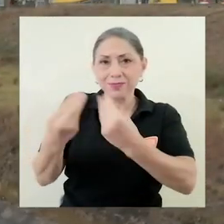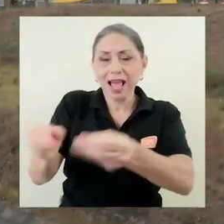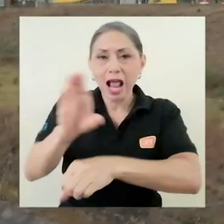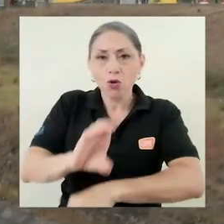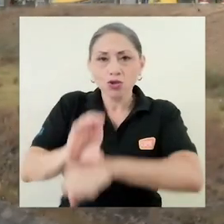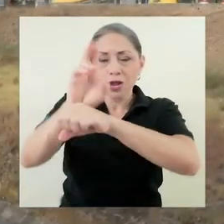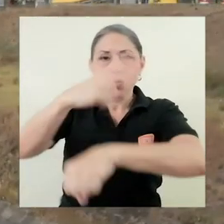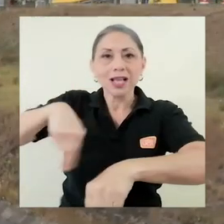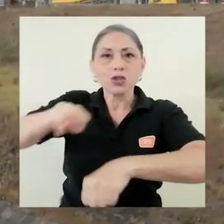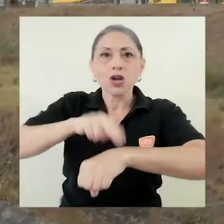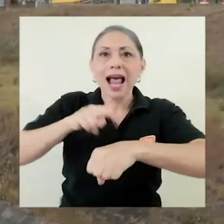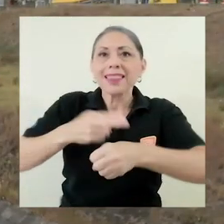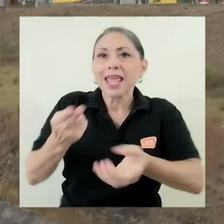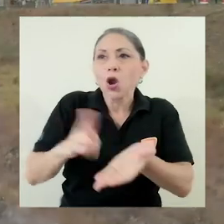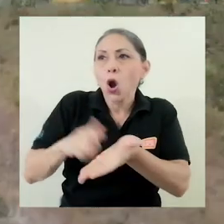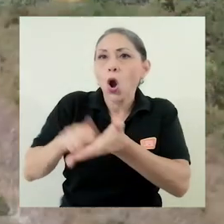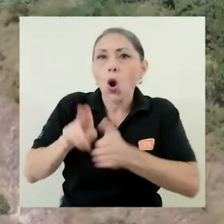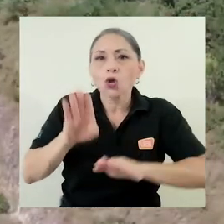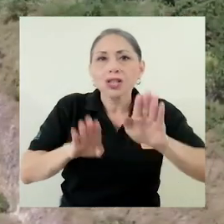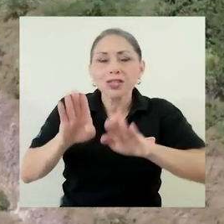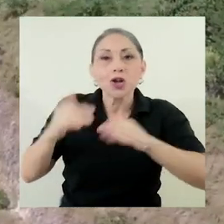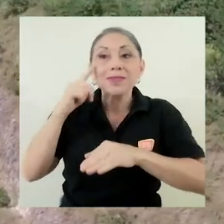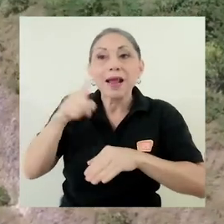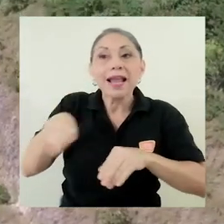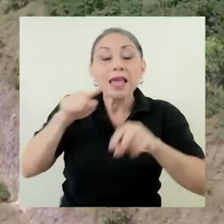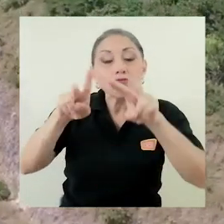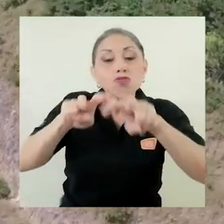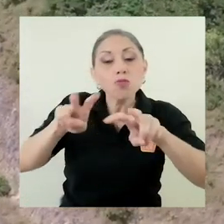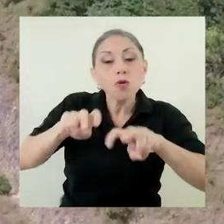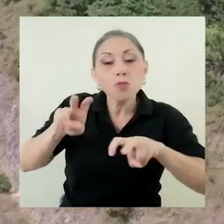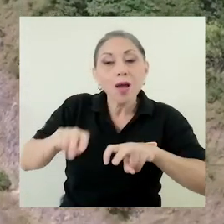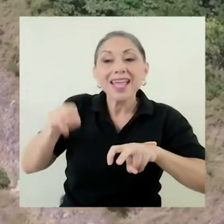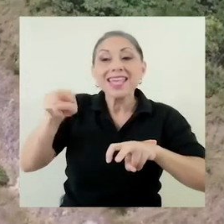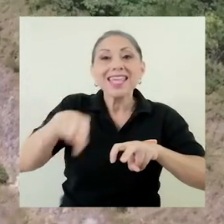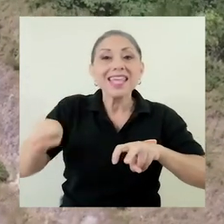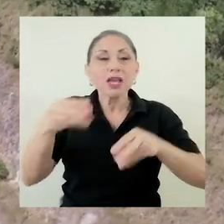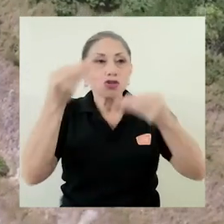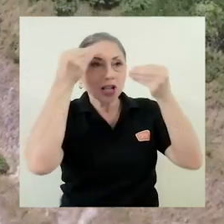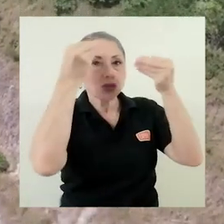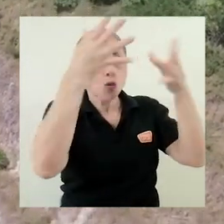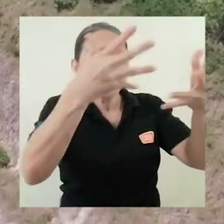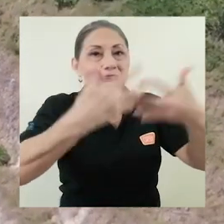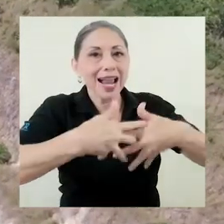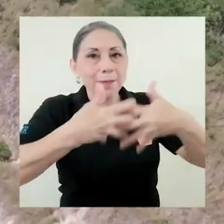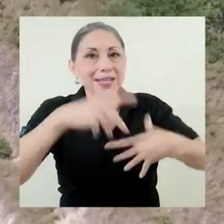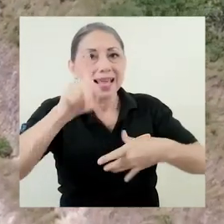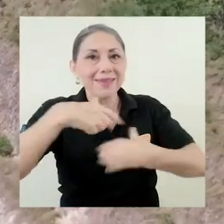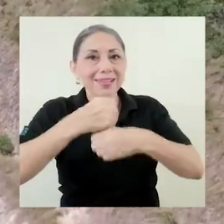de Concesiones para que ahí se valoren los análisis y se les comunique a la concesionaria.